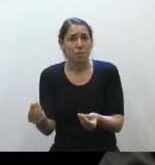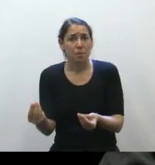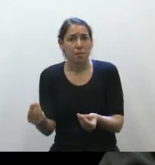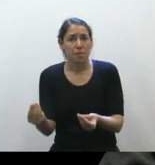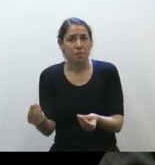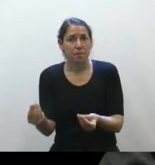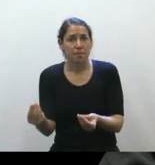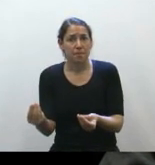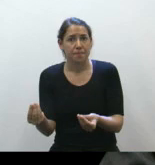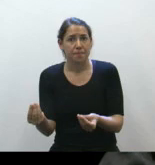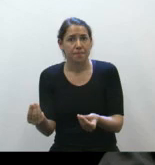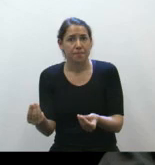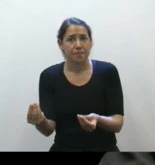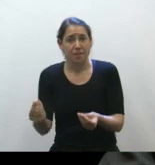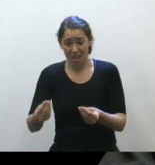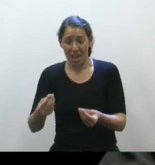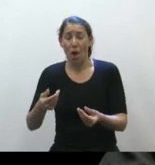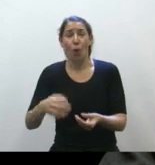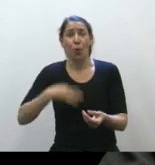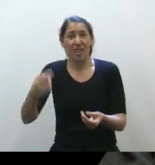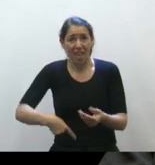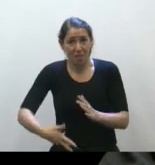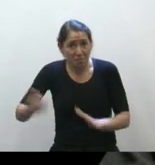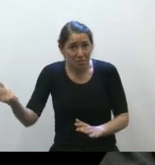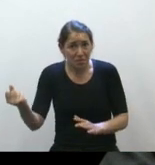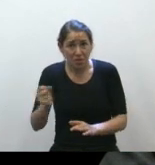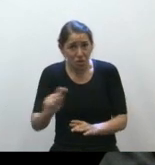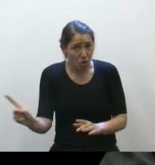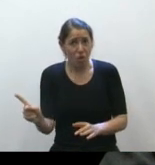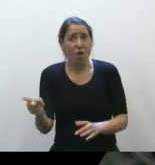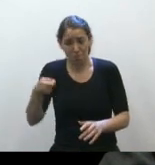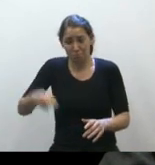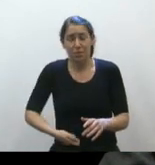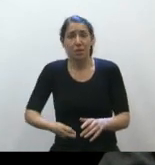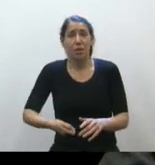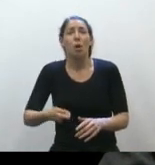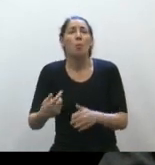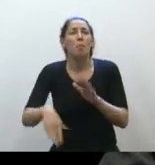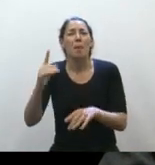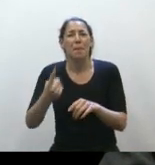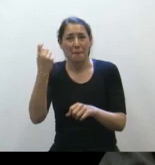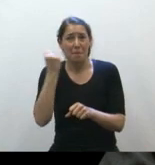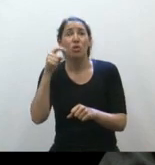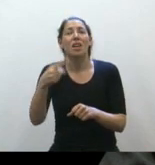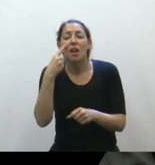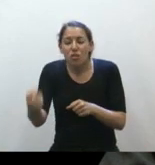que se elimine la vida del niño, pues la única manera de hacerlo es no reconociéndole el carácter de niño, pues eso está acá.